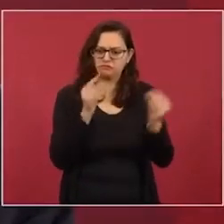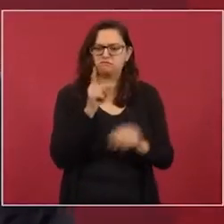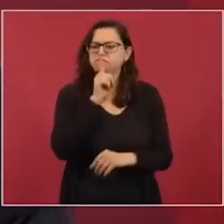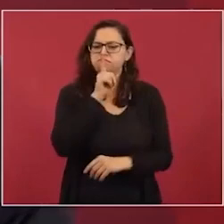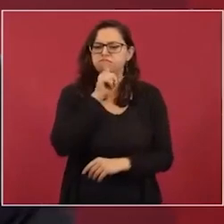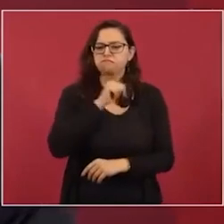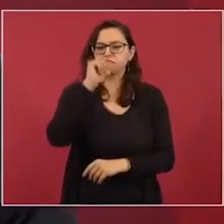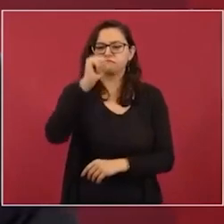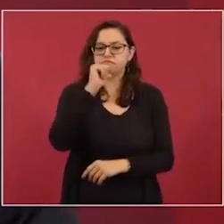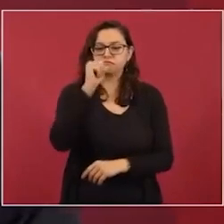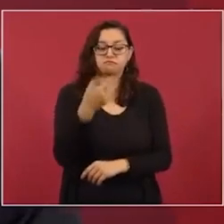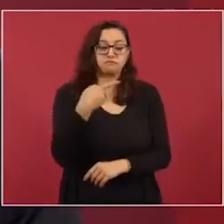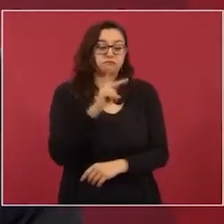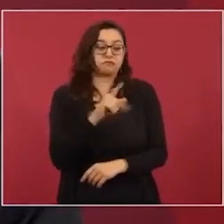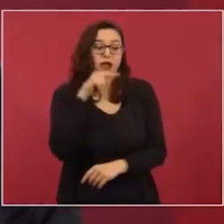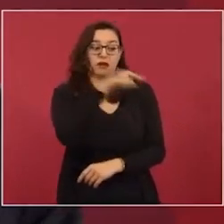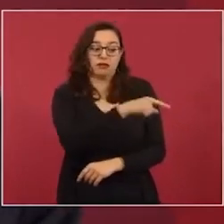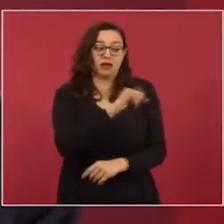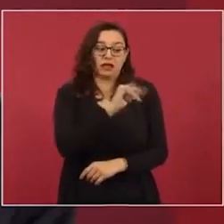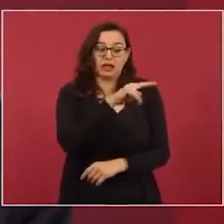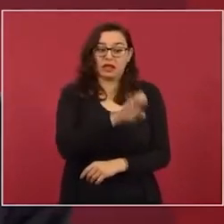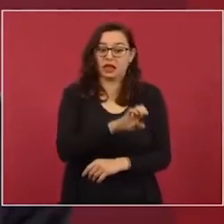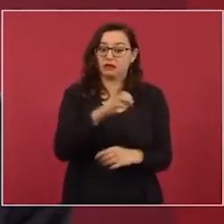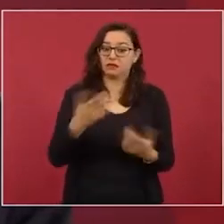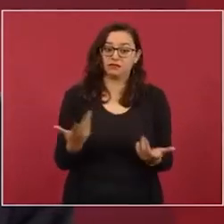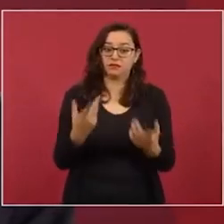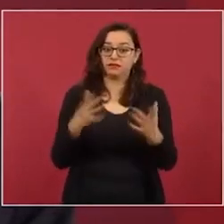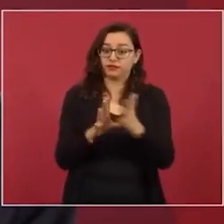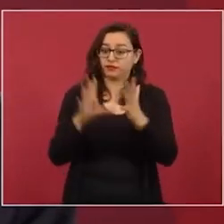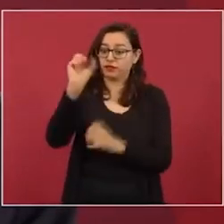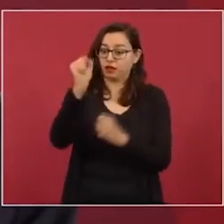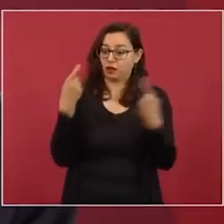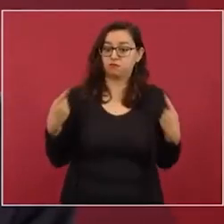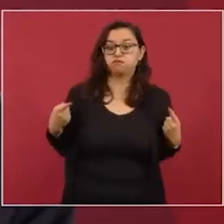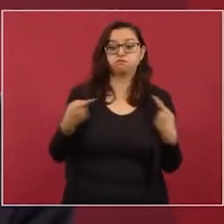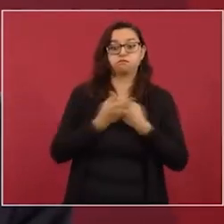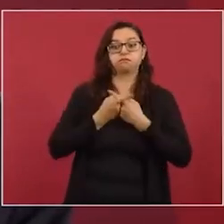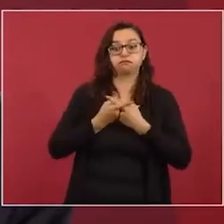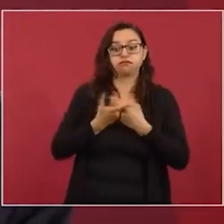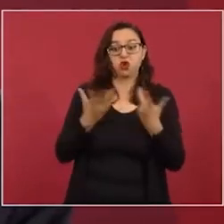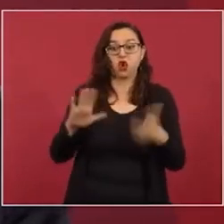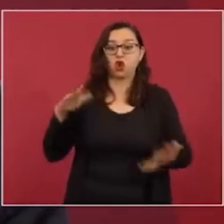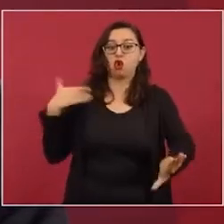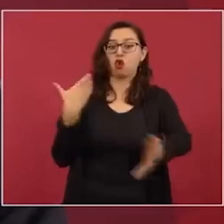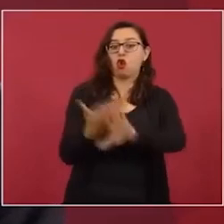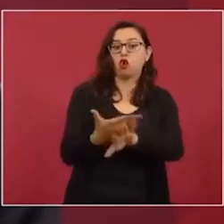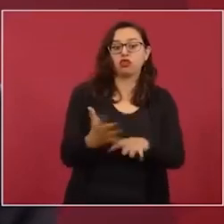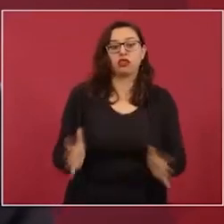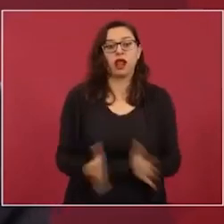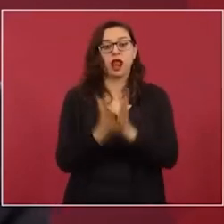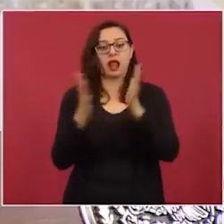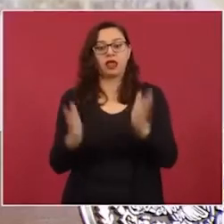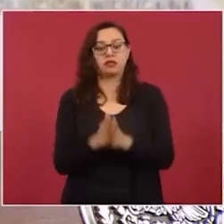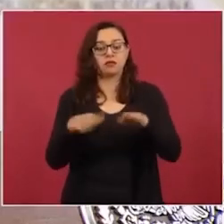está actuando de manera antidemocrática y están